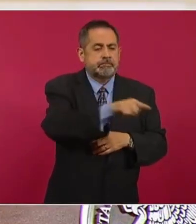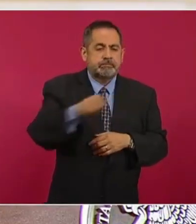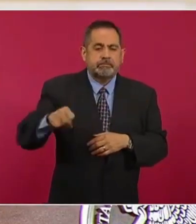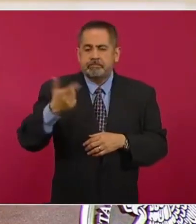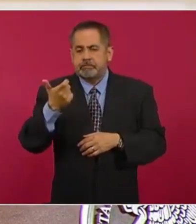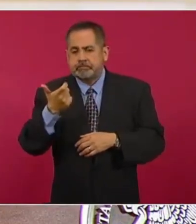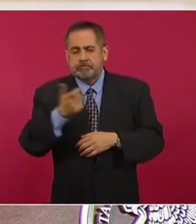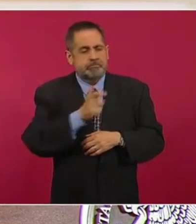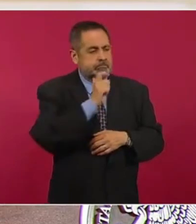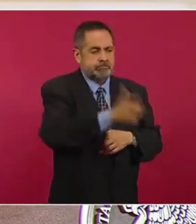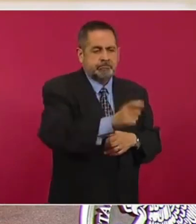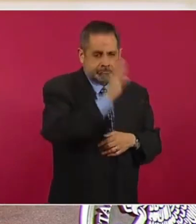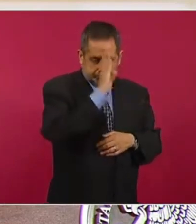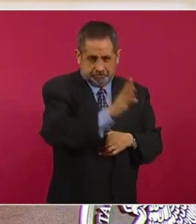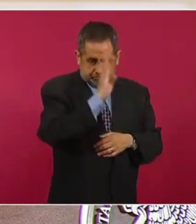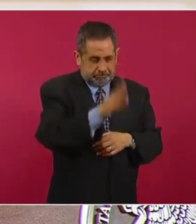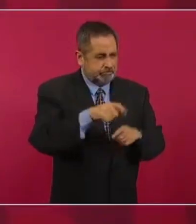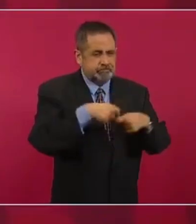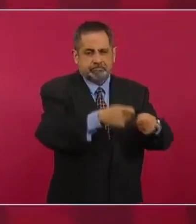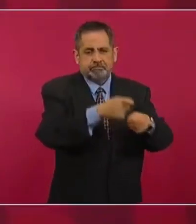directo el apoyo